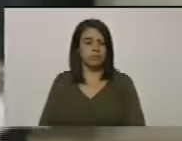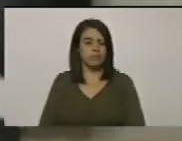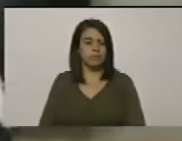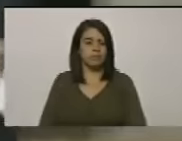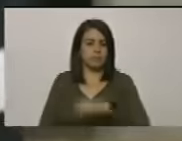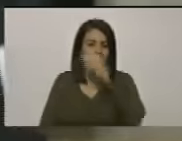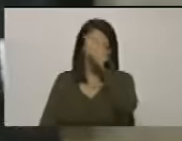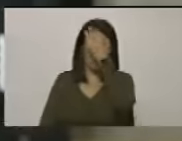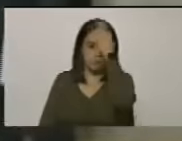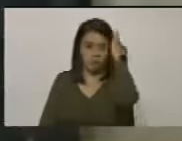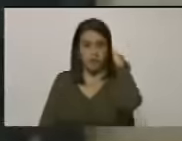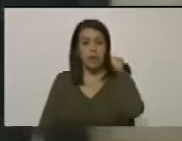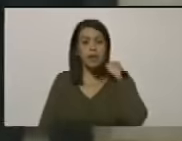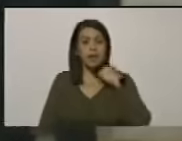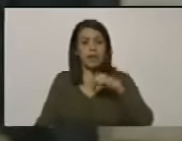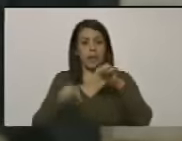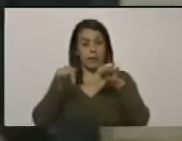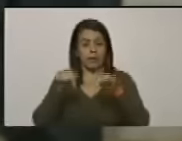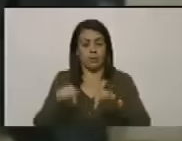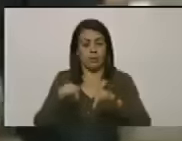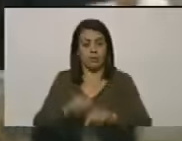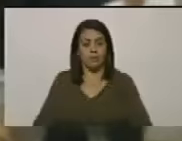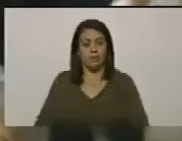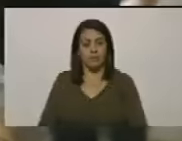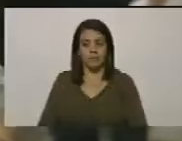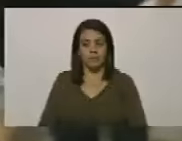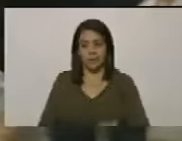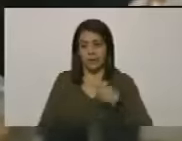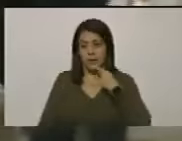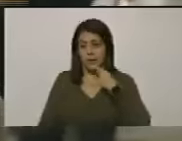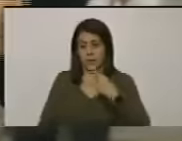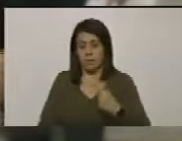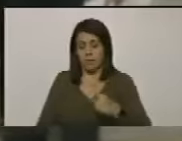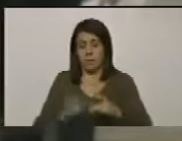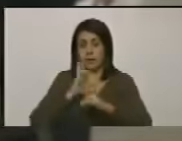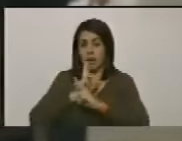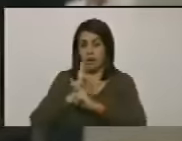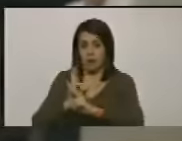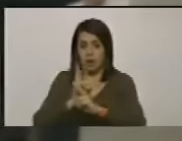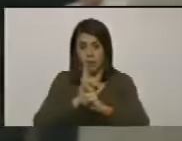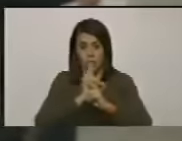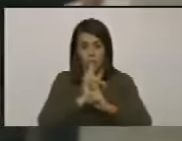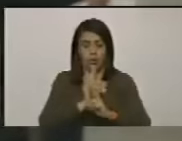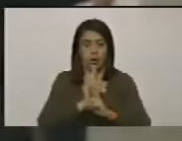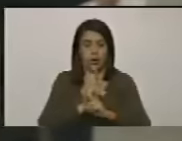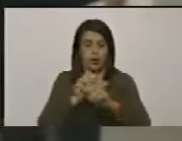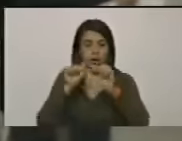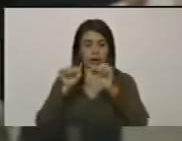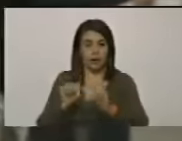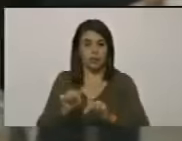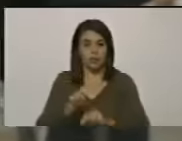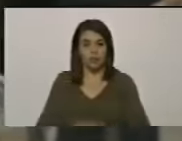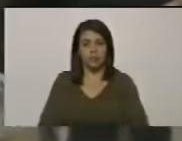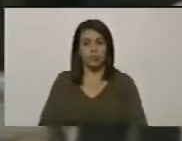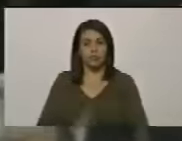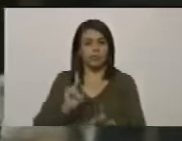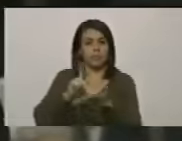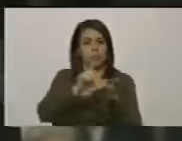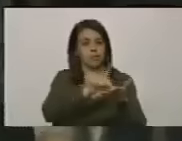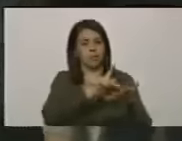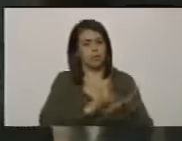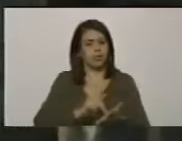Aquí se habla de que se está respondiendo a esta intervención